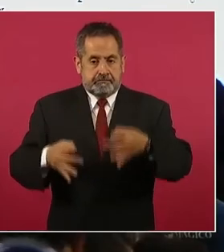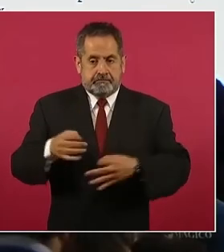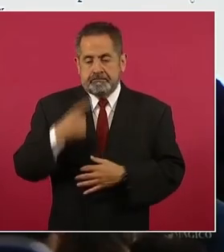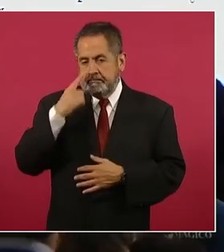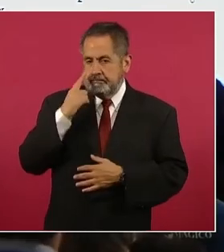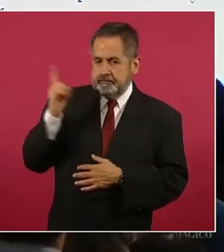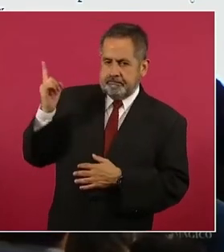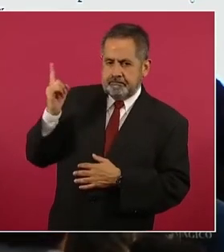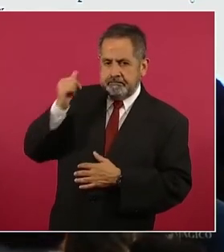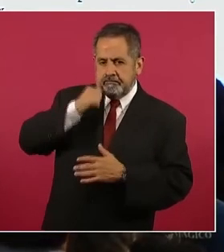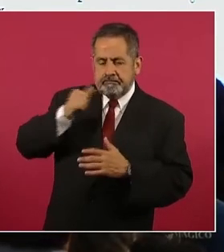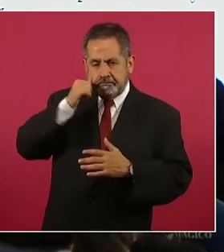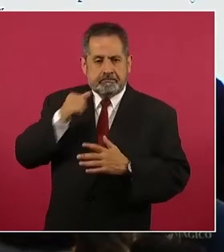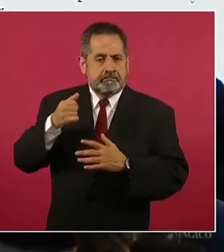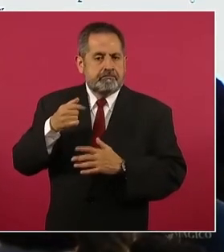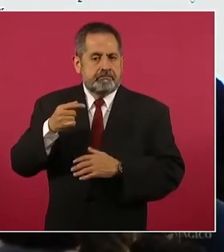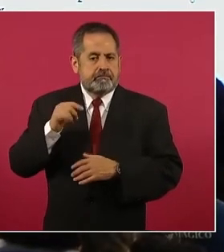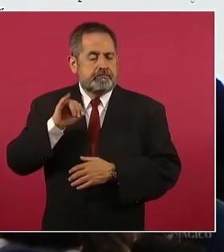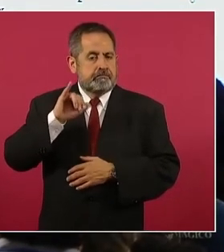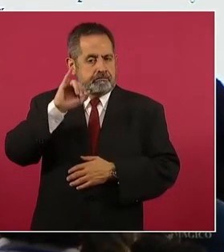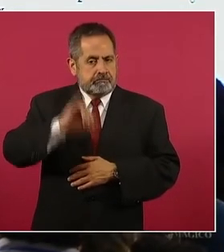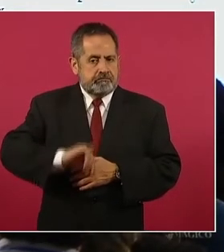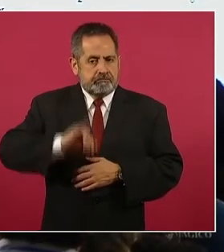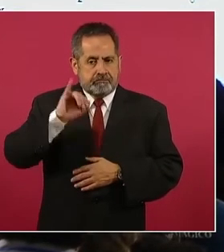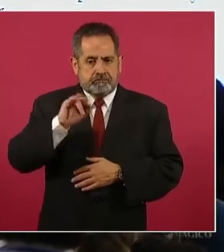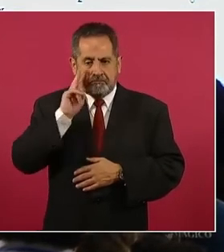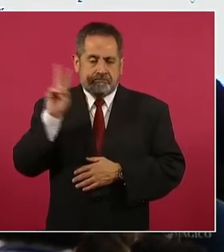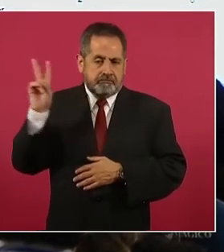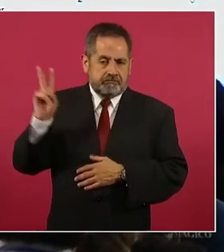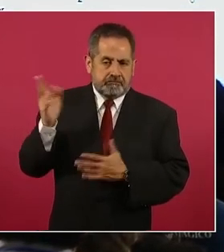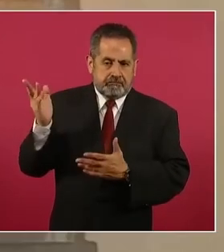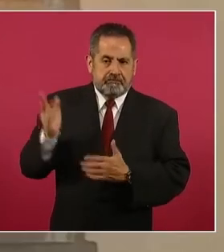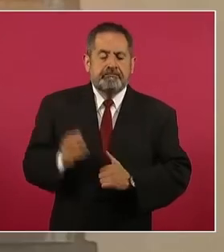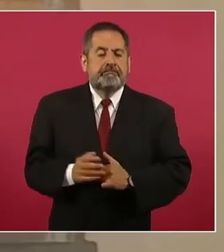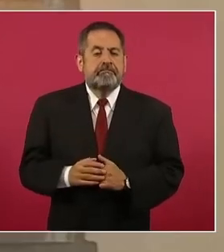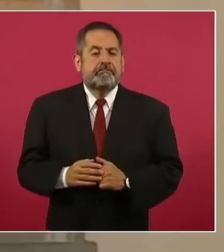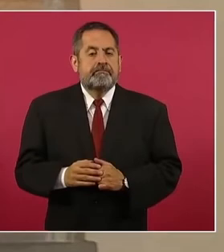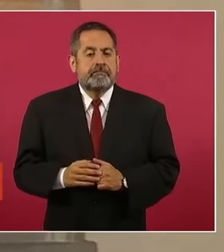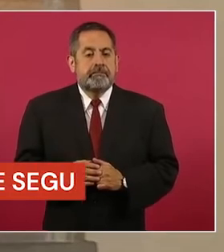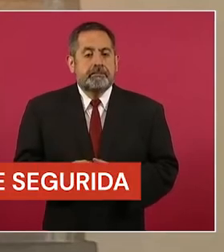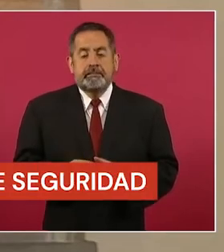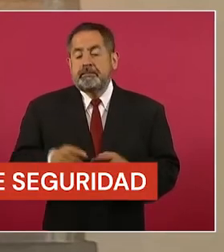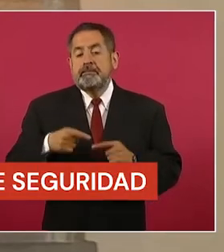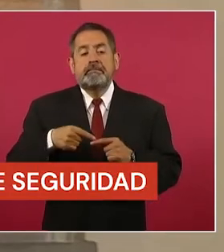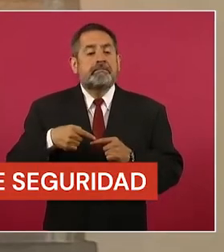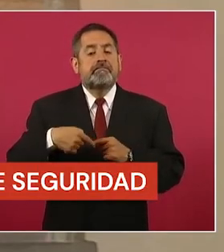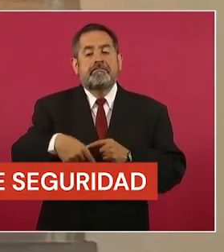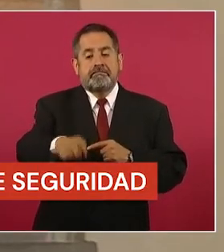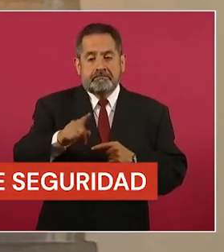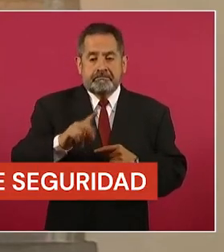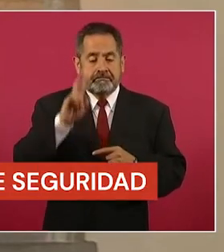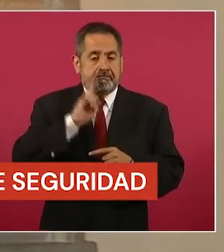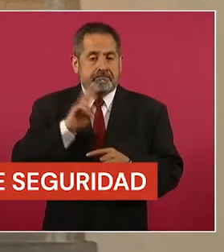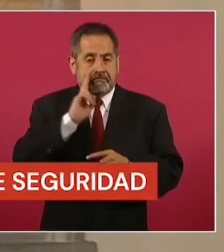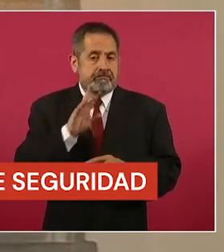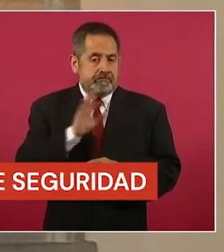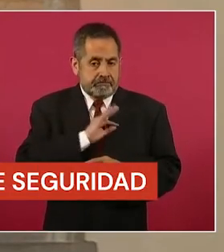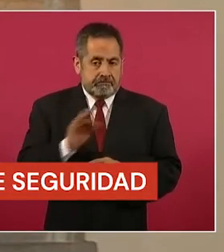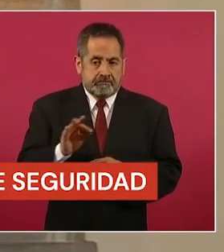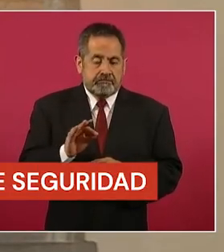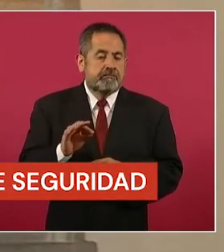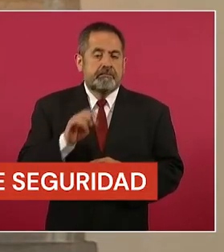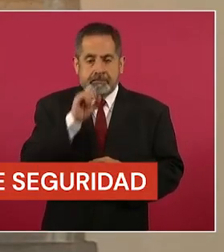que se revisa cada cada semana se espera que en los próximos días también se pueda ya